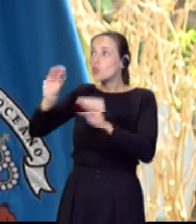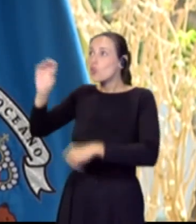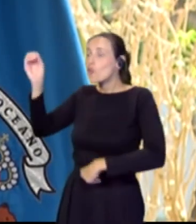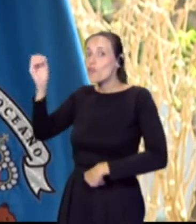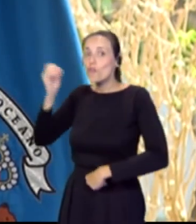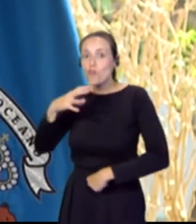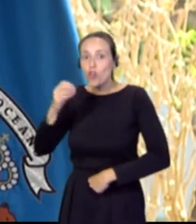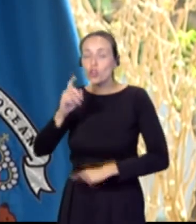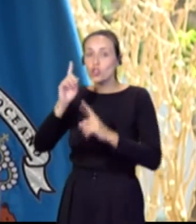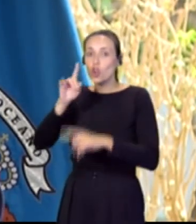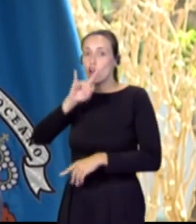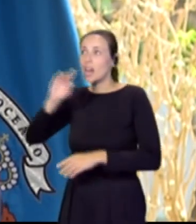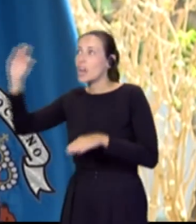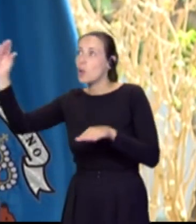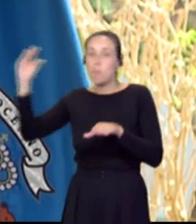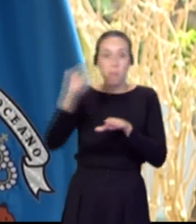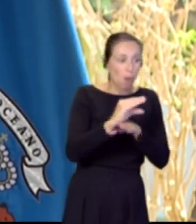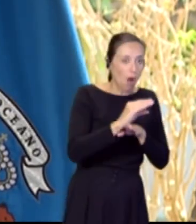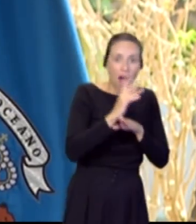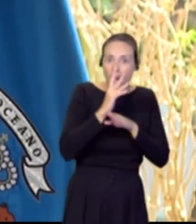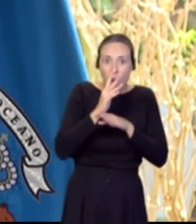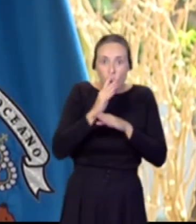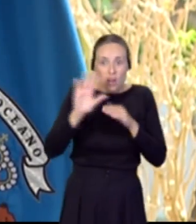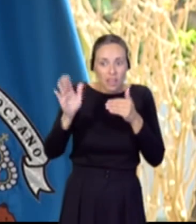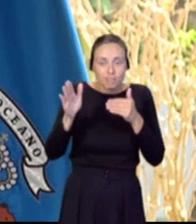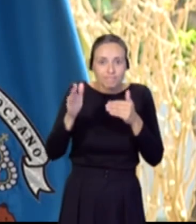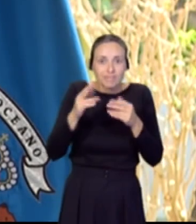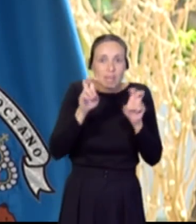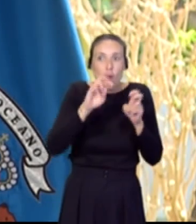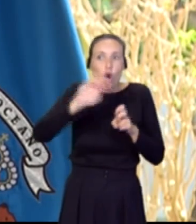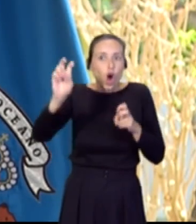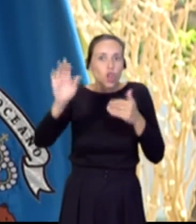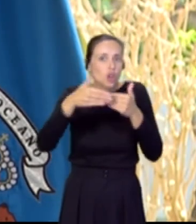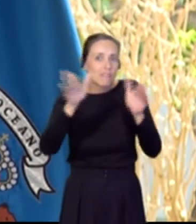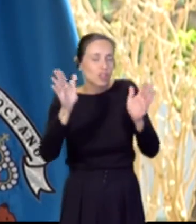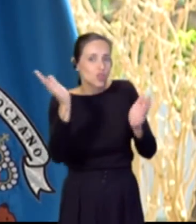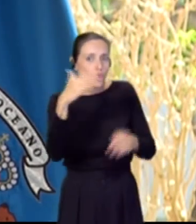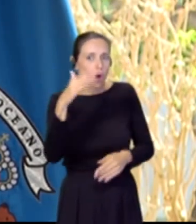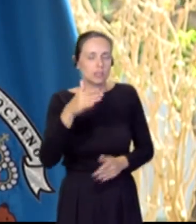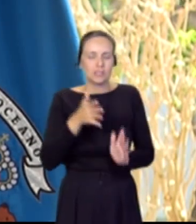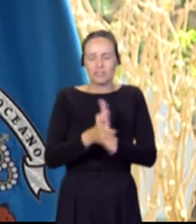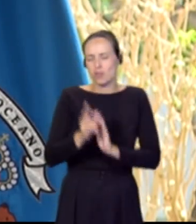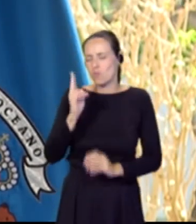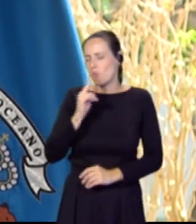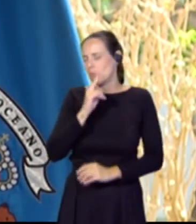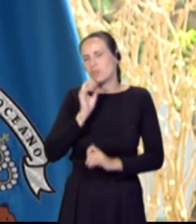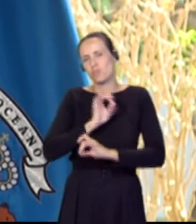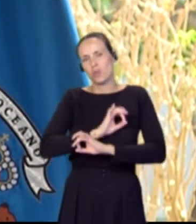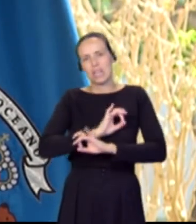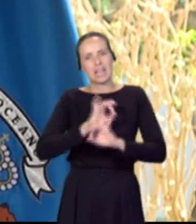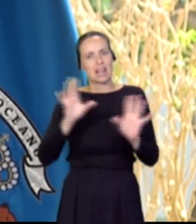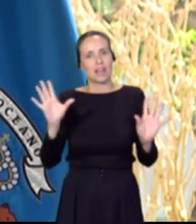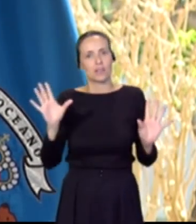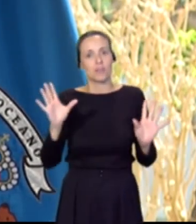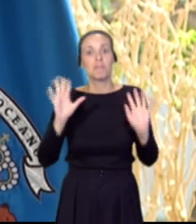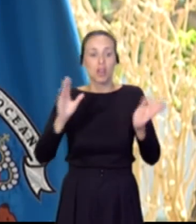exclusivamente para Canarias, que no están abiertos para otra cuestión, creo que es un ejemplo de compromiso claro, pero sobre